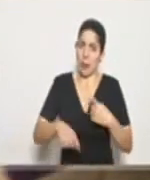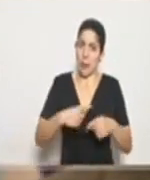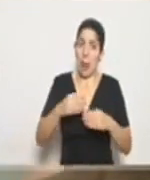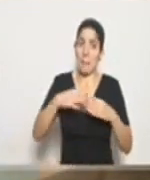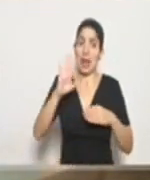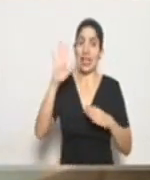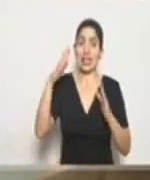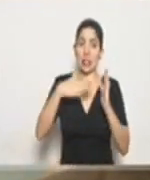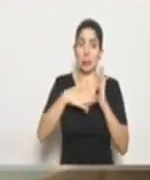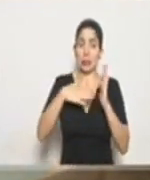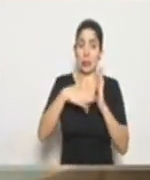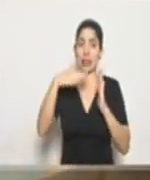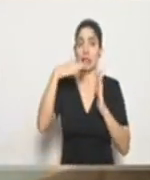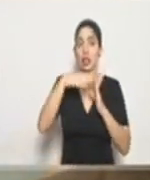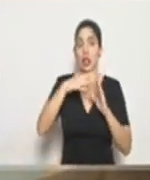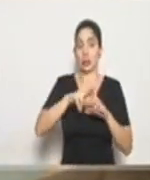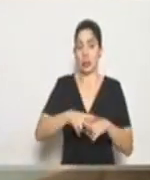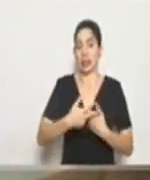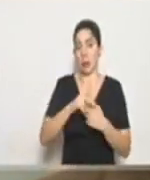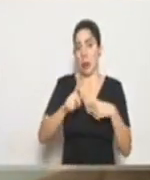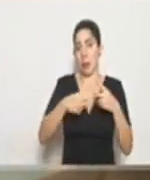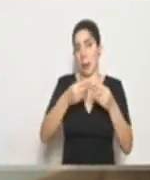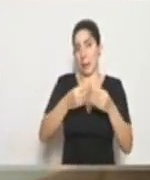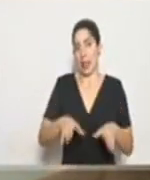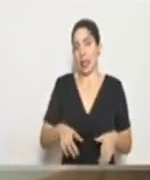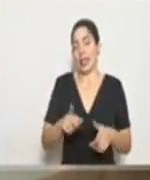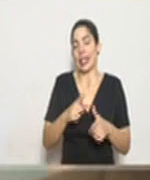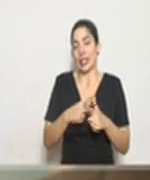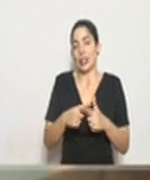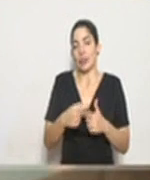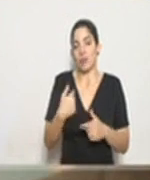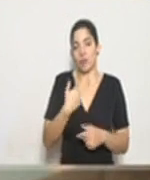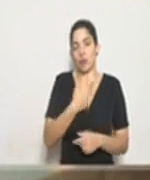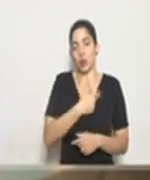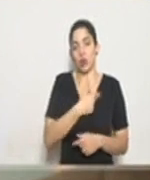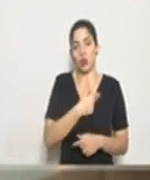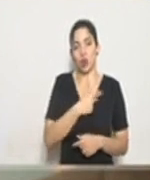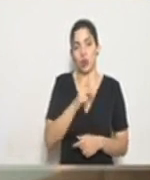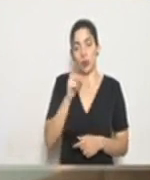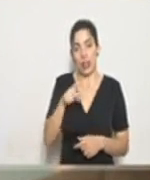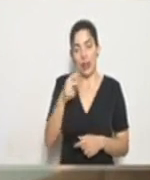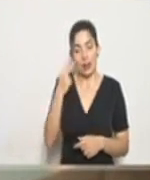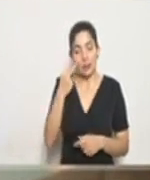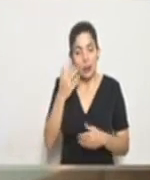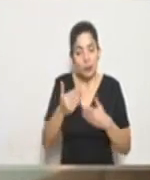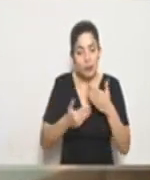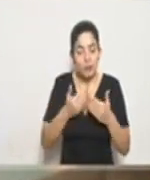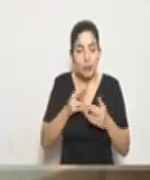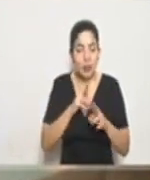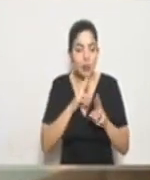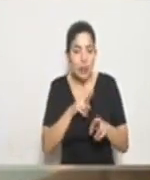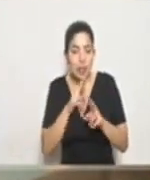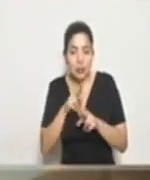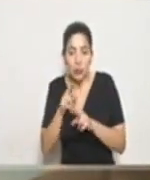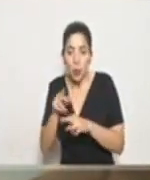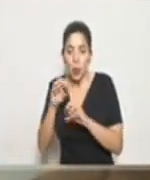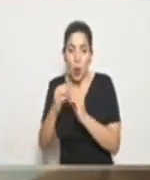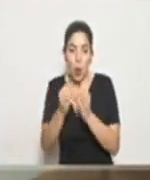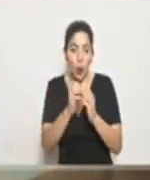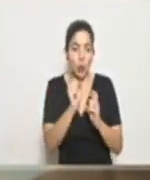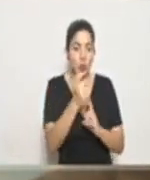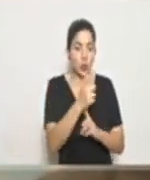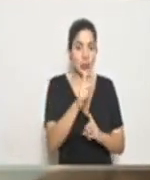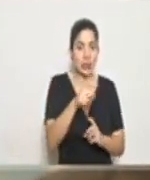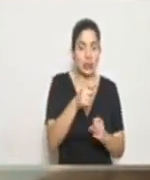más de 5.000 millones inicialmente, lo cual tendremos que responder a las necesidades de las organizaciones